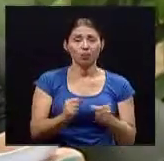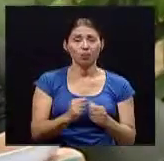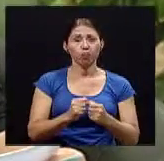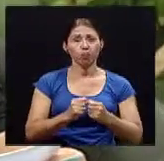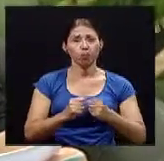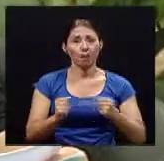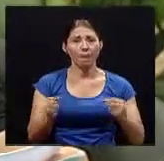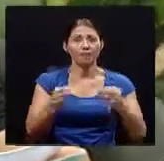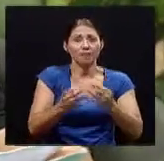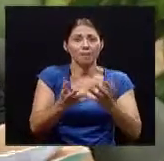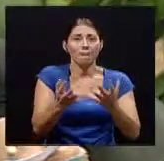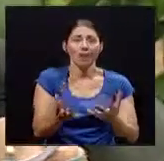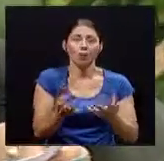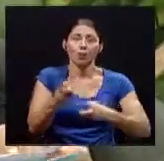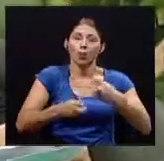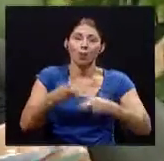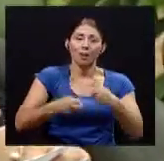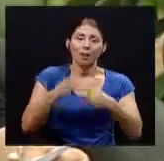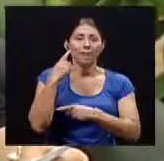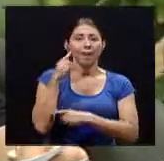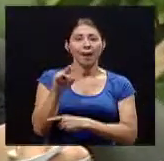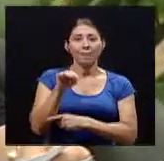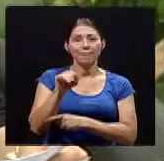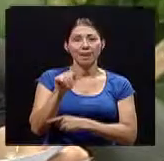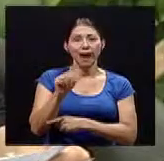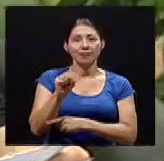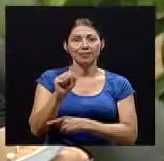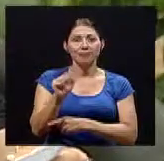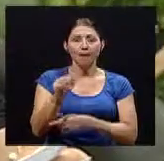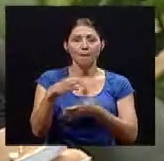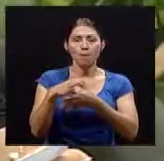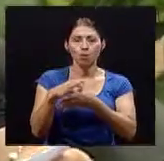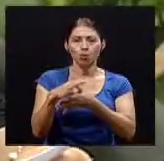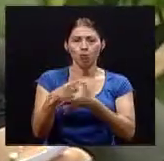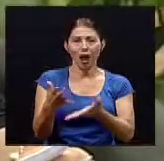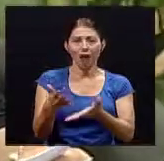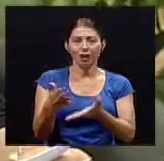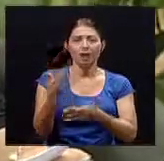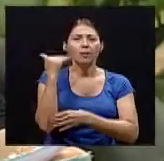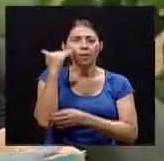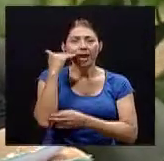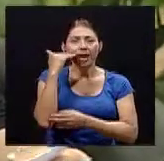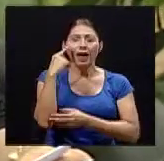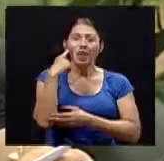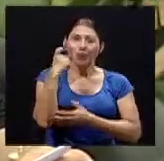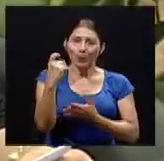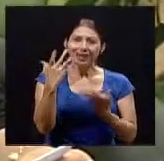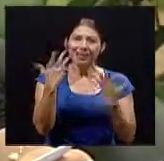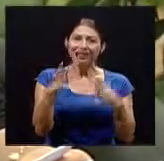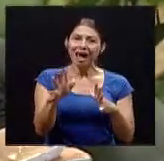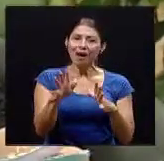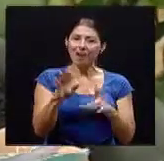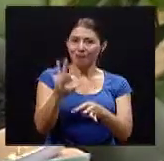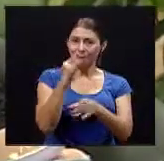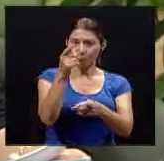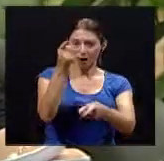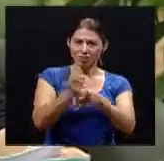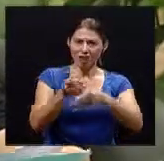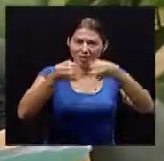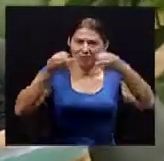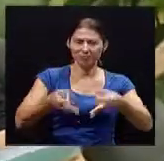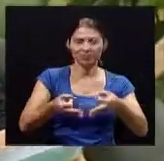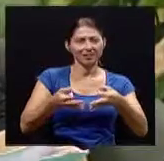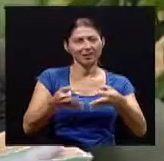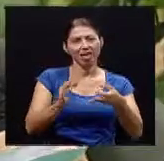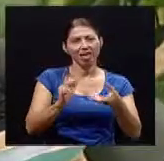que vas perdiendo la alineación correcta otra cosa que